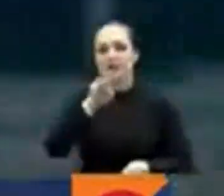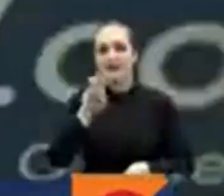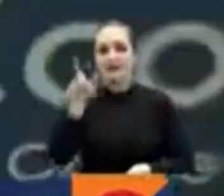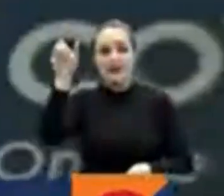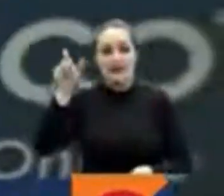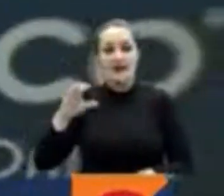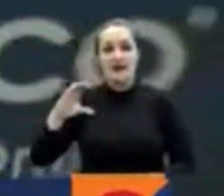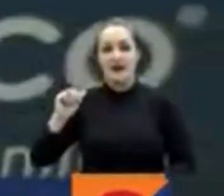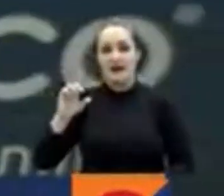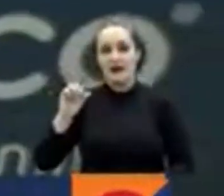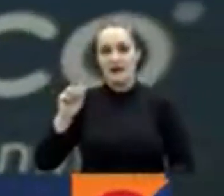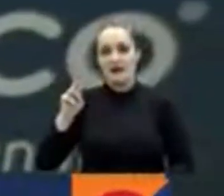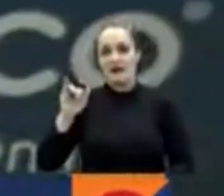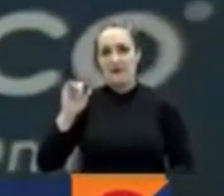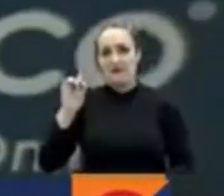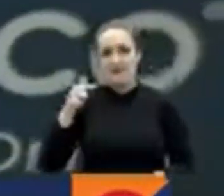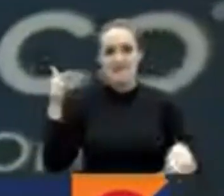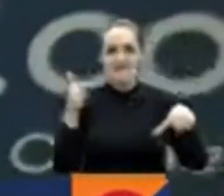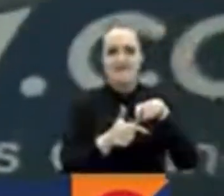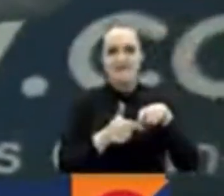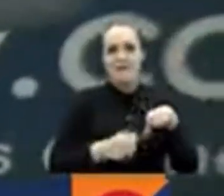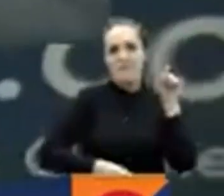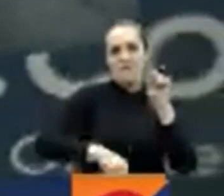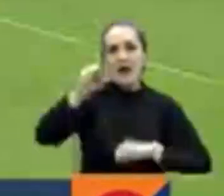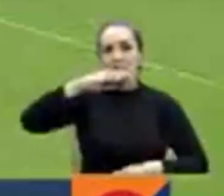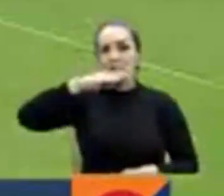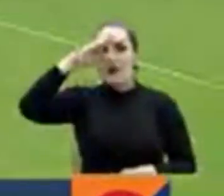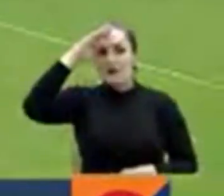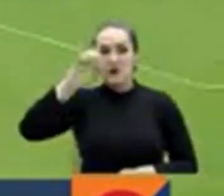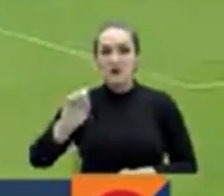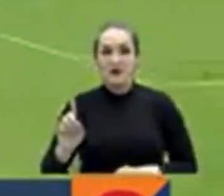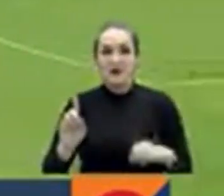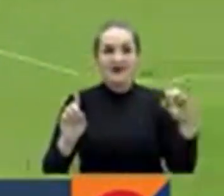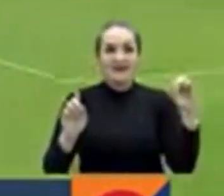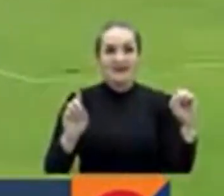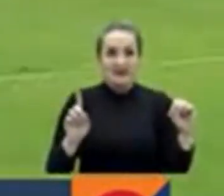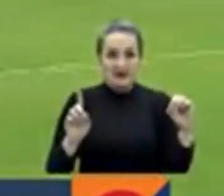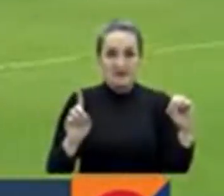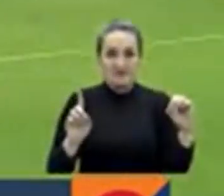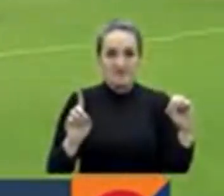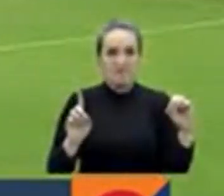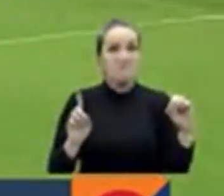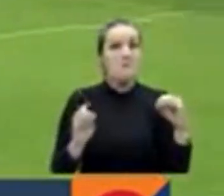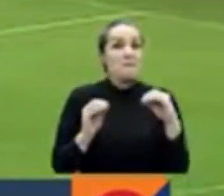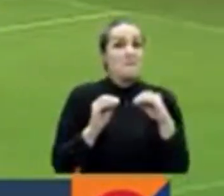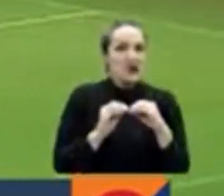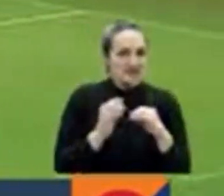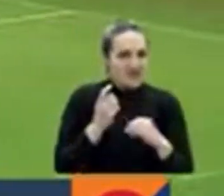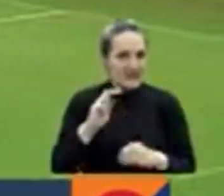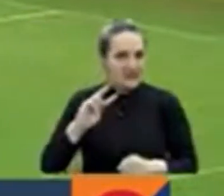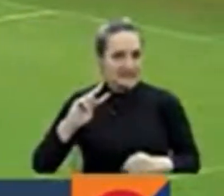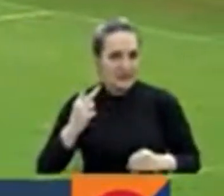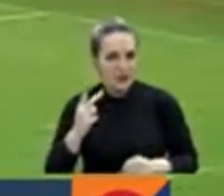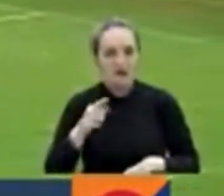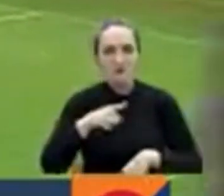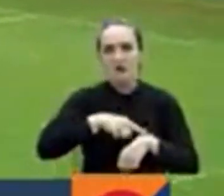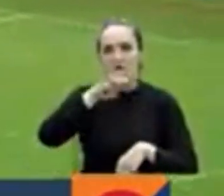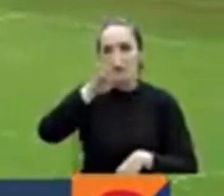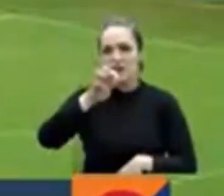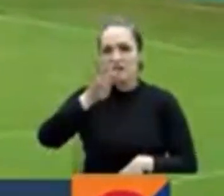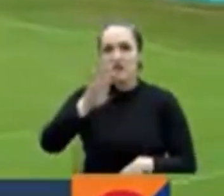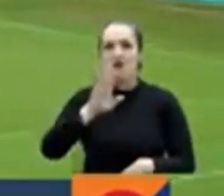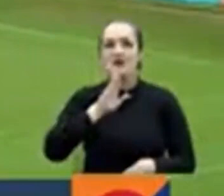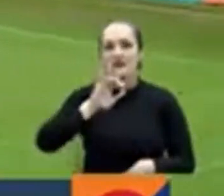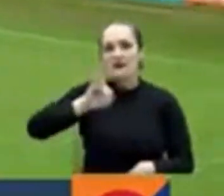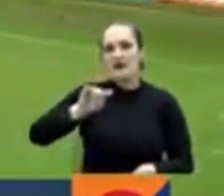Cadavid quien pone a ganar a Independiente Medellín el primero de la noche porque el segundo llegaría en el minuto 84 con